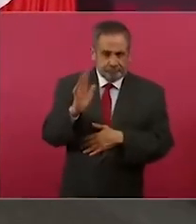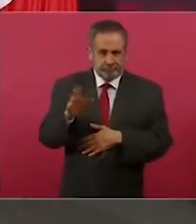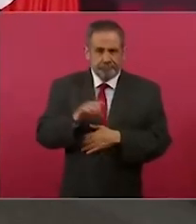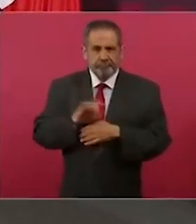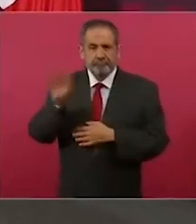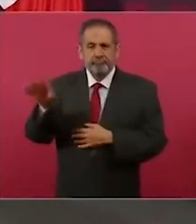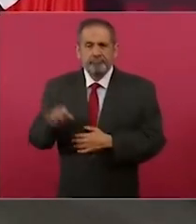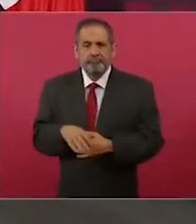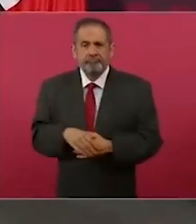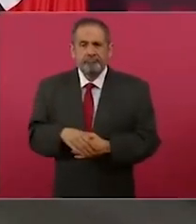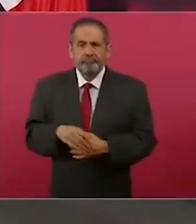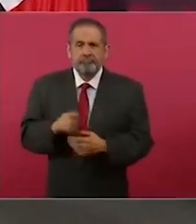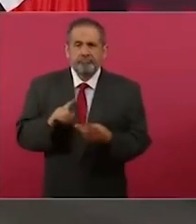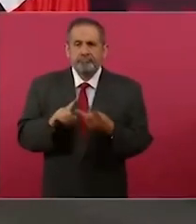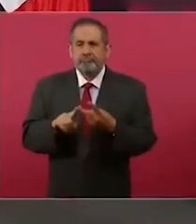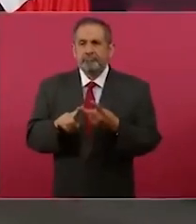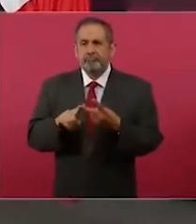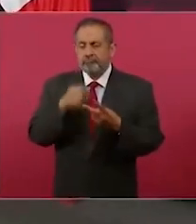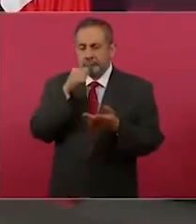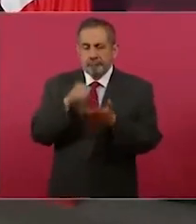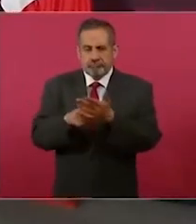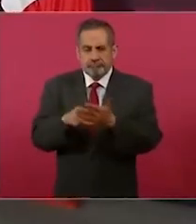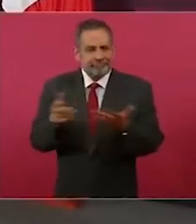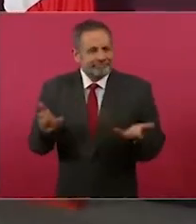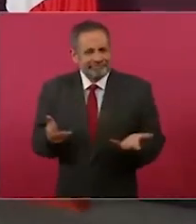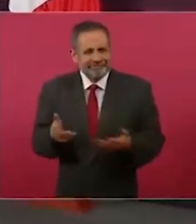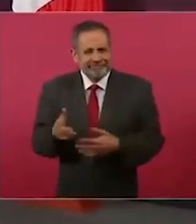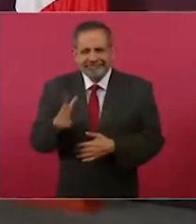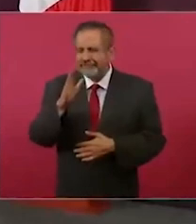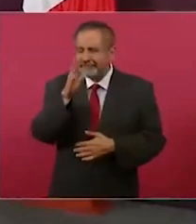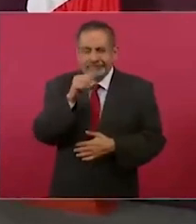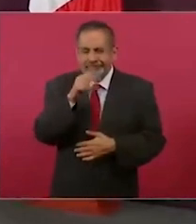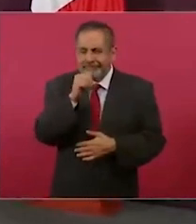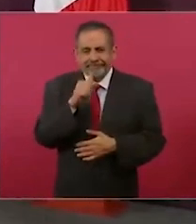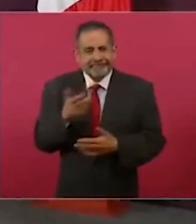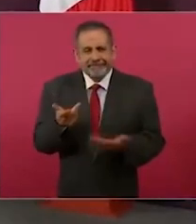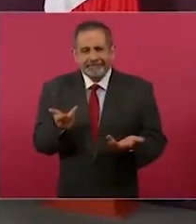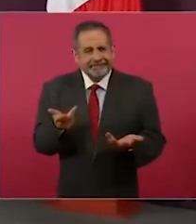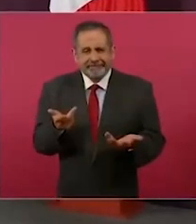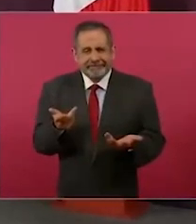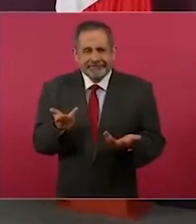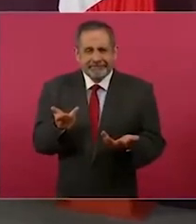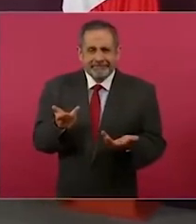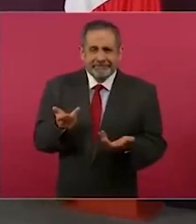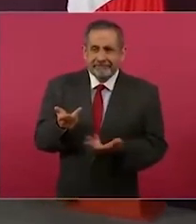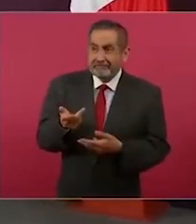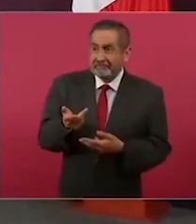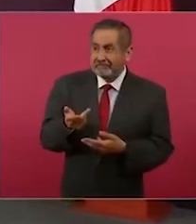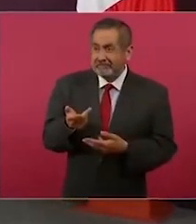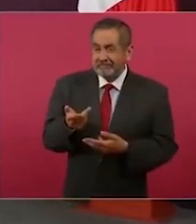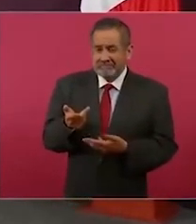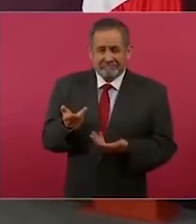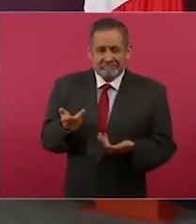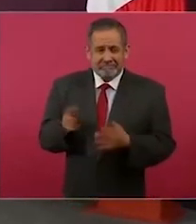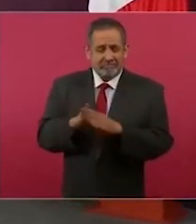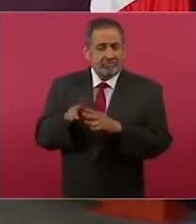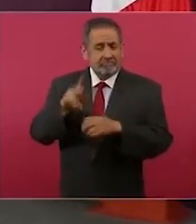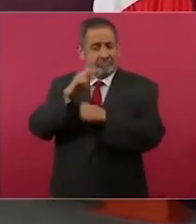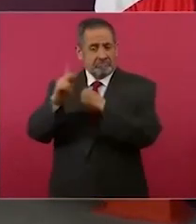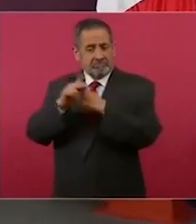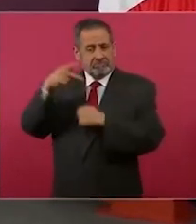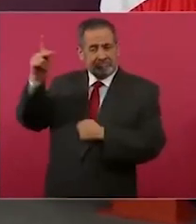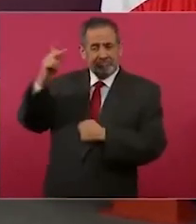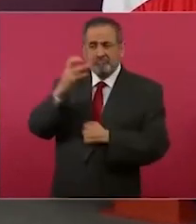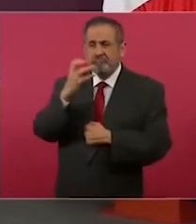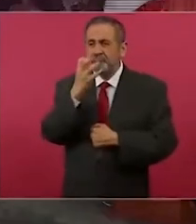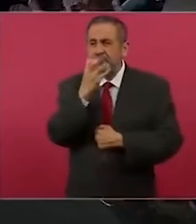Es un laberinto y se trata de encontrar la salida de los conflictos encerrados en este. Así, mientras la situación de nuestro